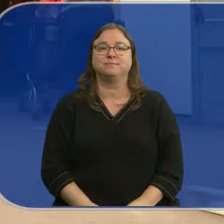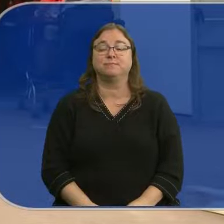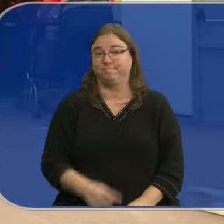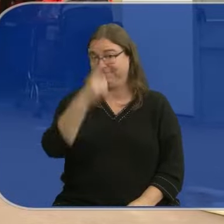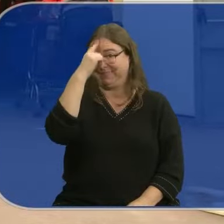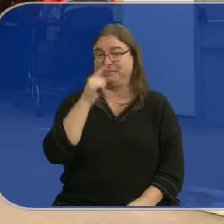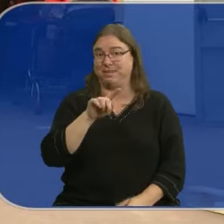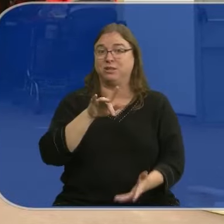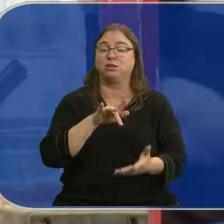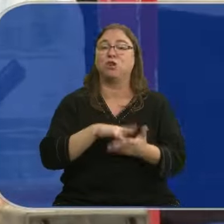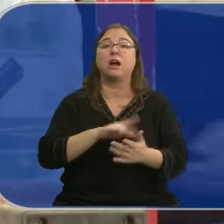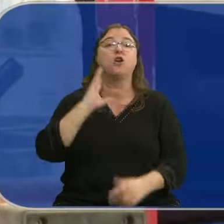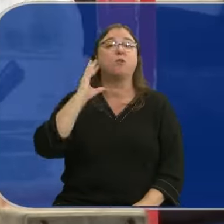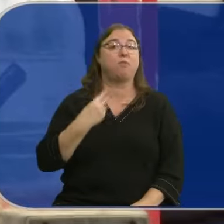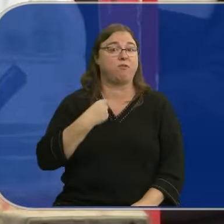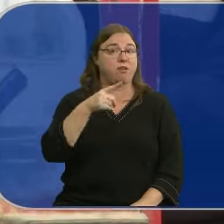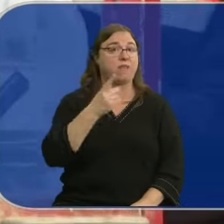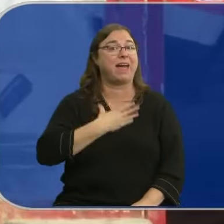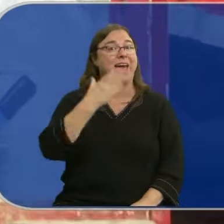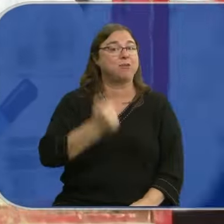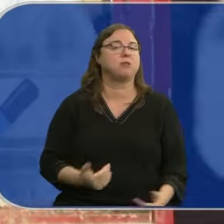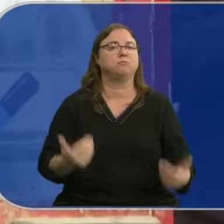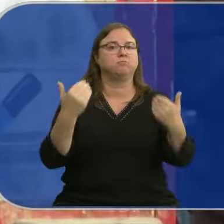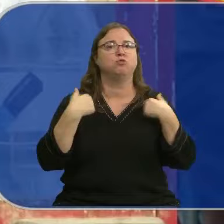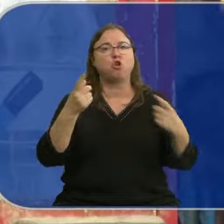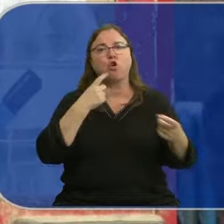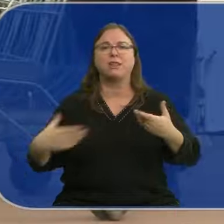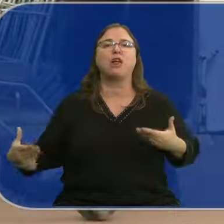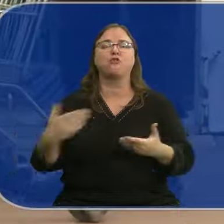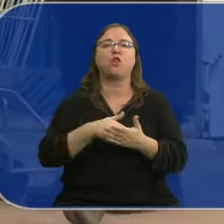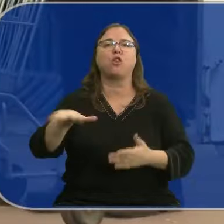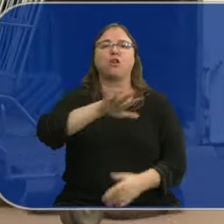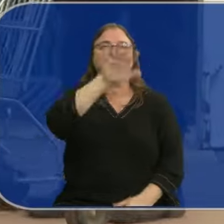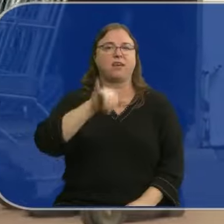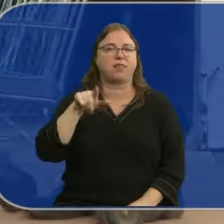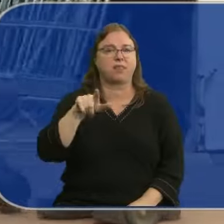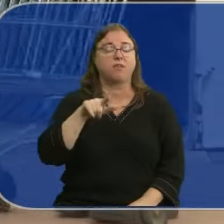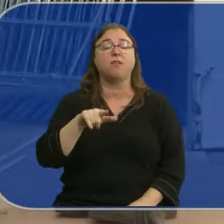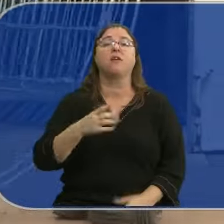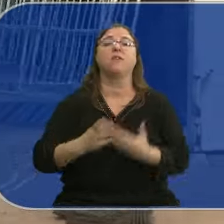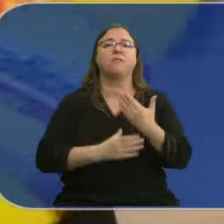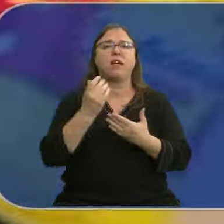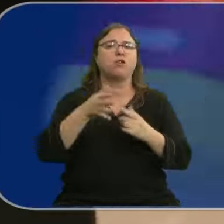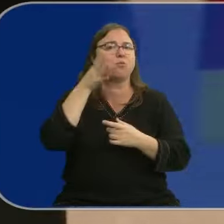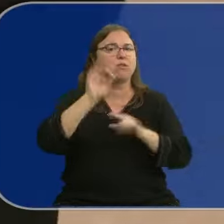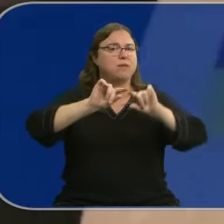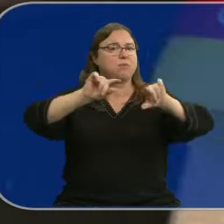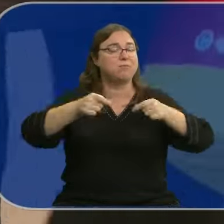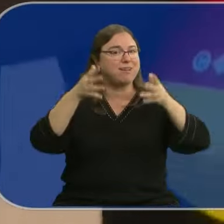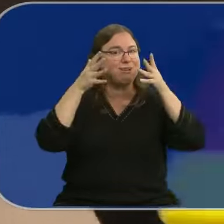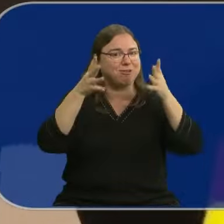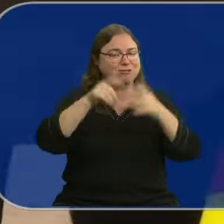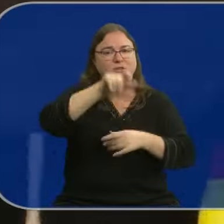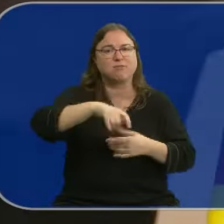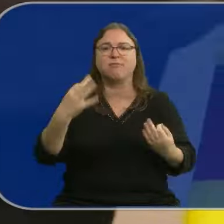Estas imágenes nos llegan desde Ponferrada. Su ayuntamiento coordina todas las donaciones del Bierzo. La Federación de Municipios y Provincias recomienda a la